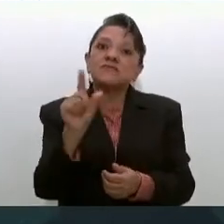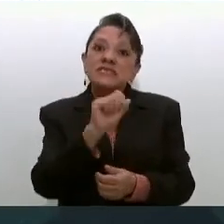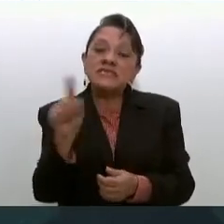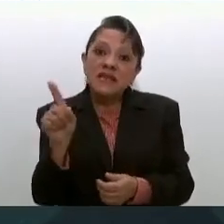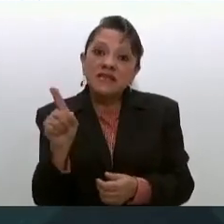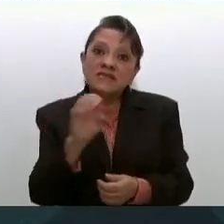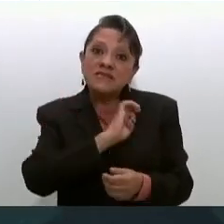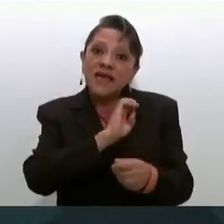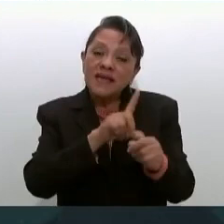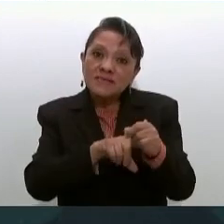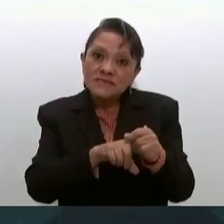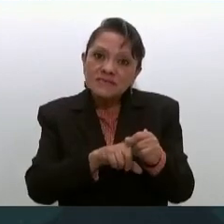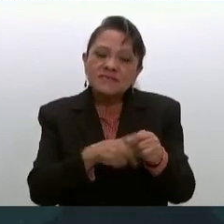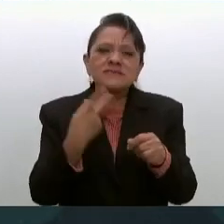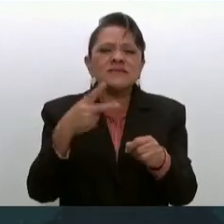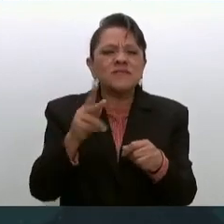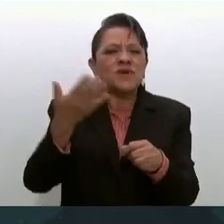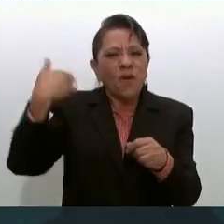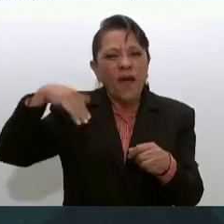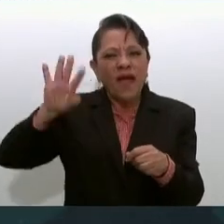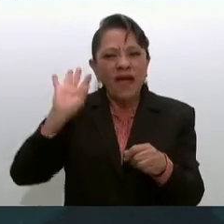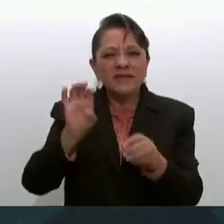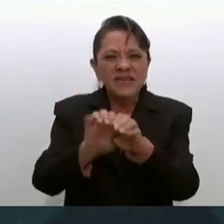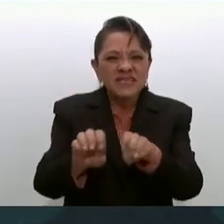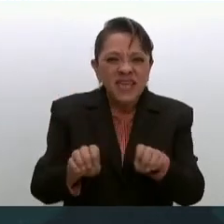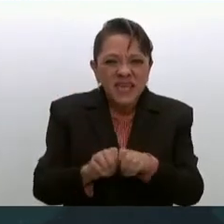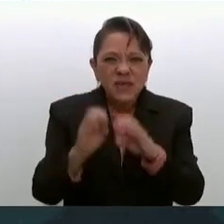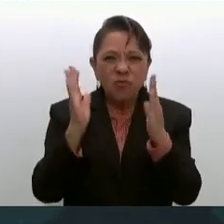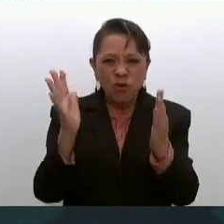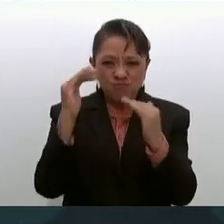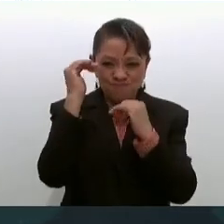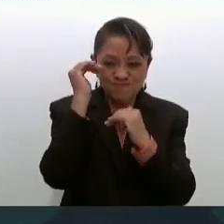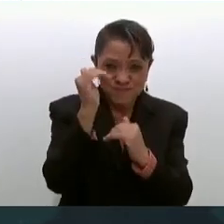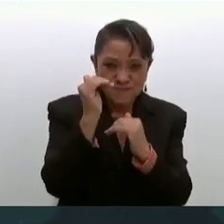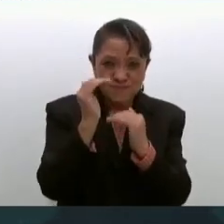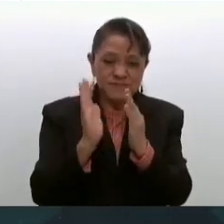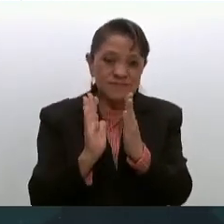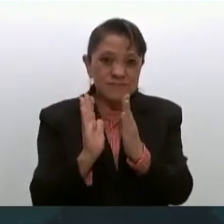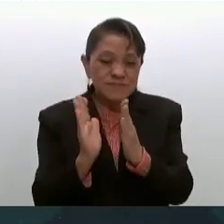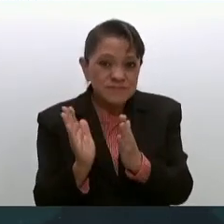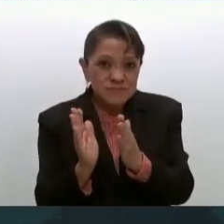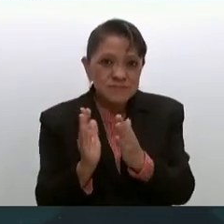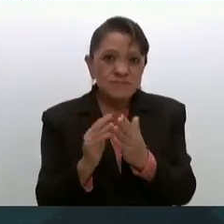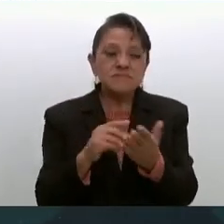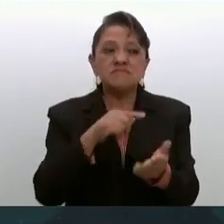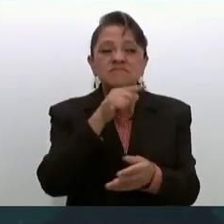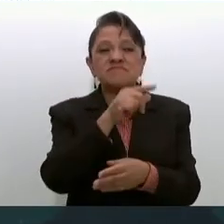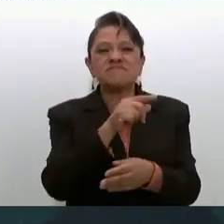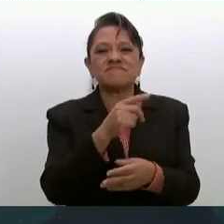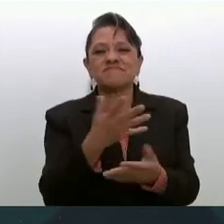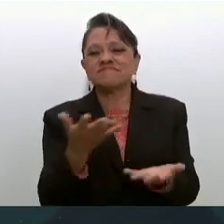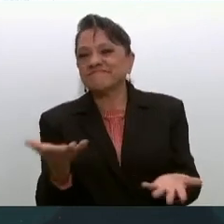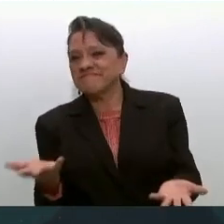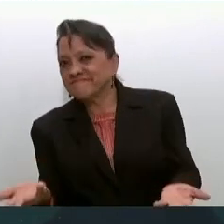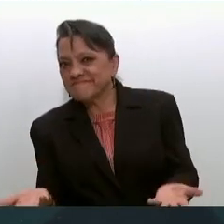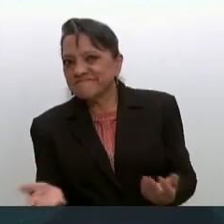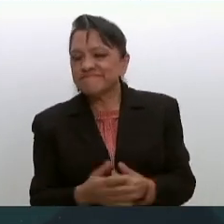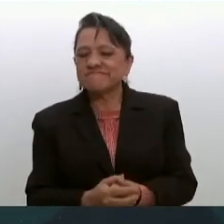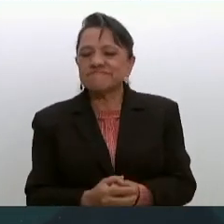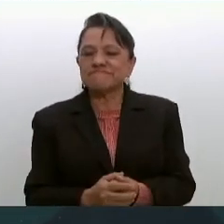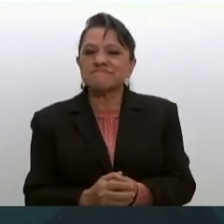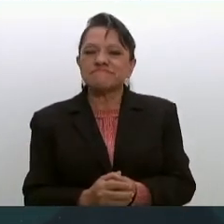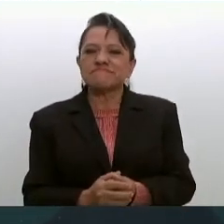afán privatizador nos dejaron estos irresponsables tecnócratas